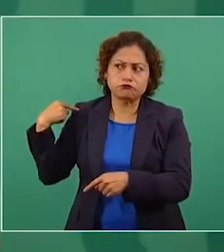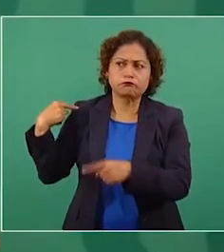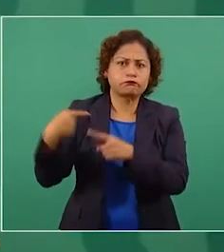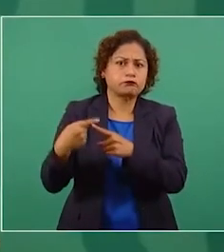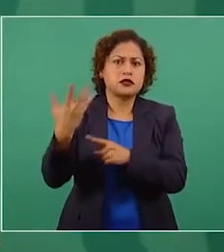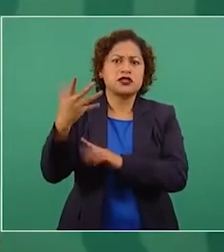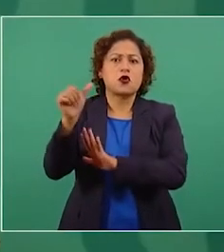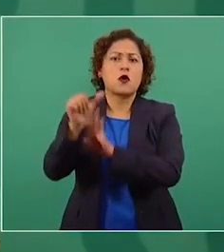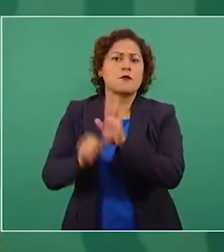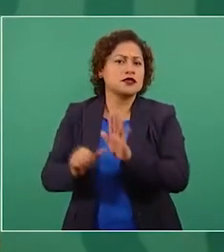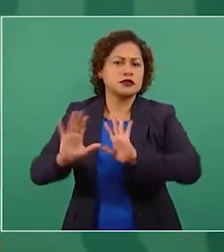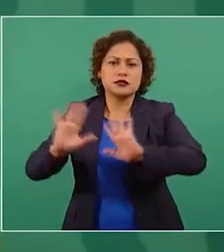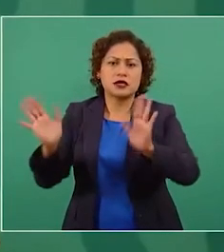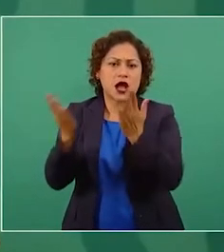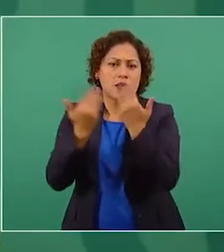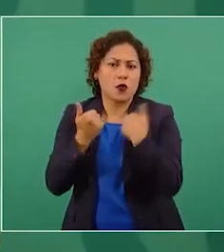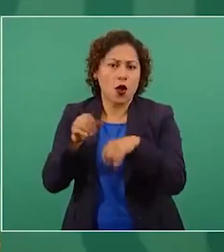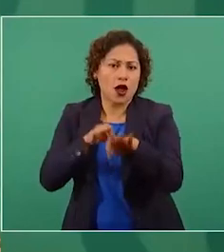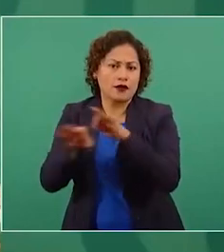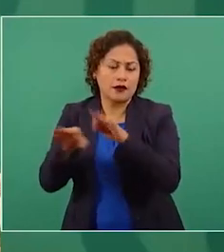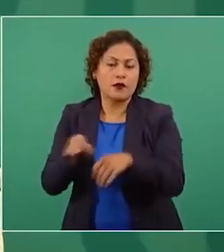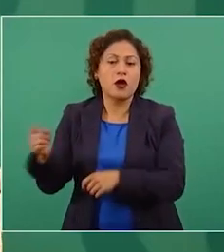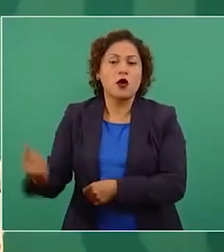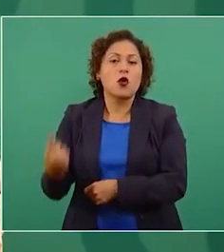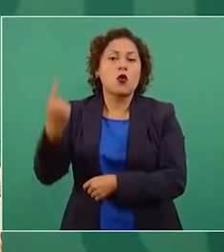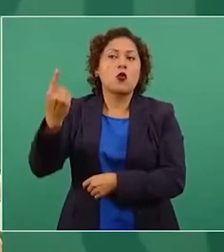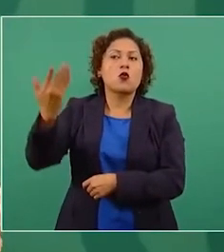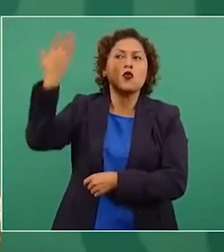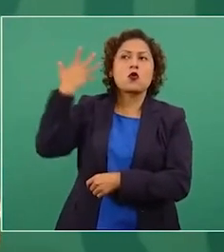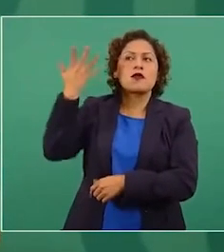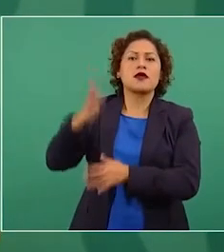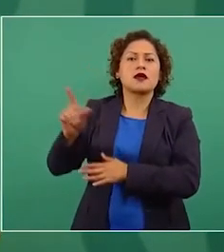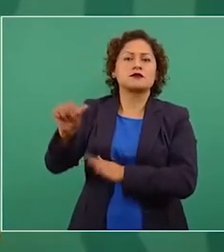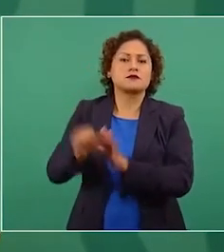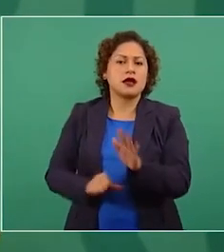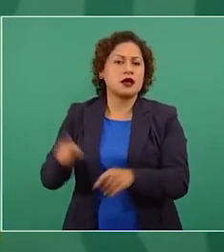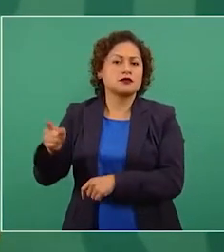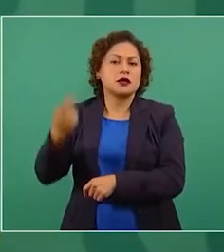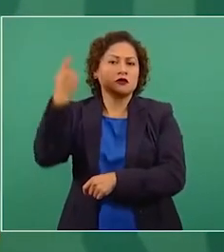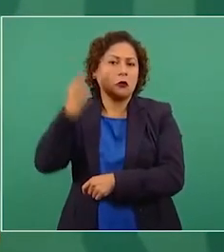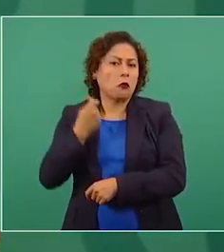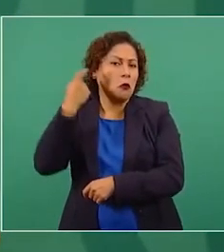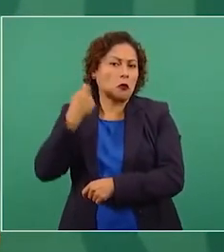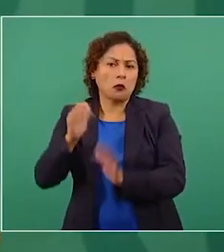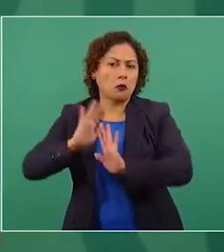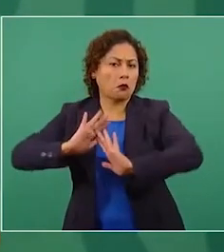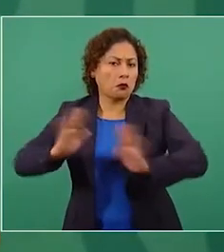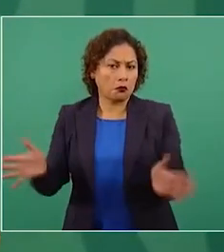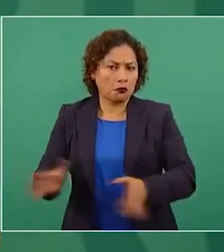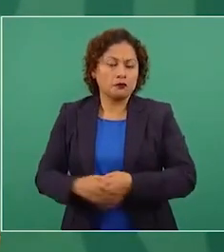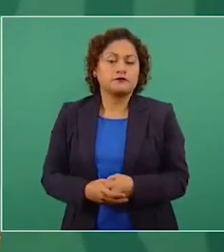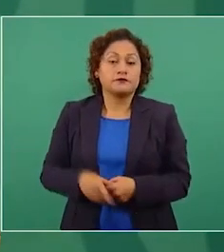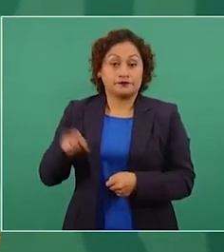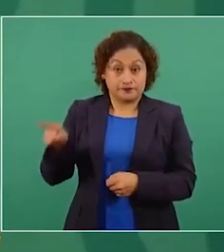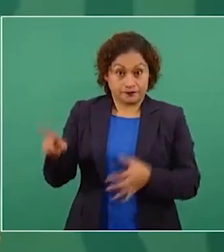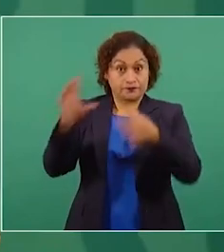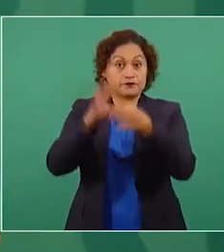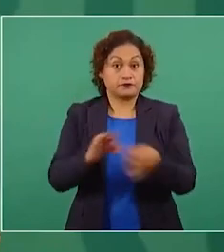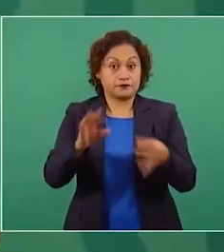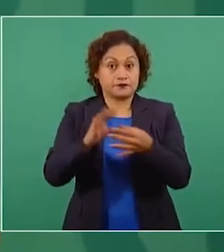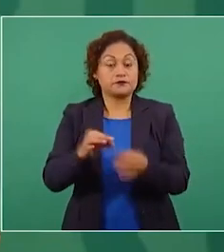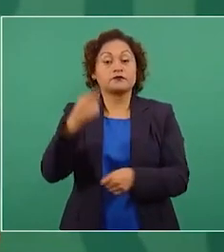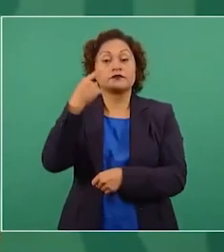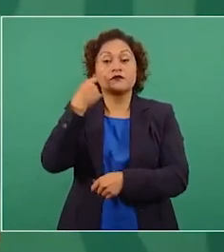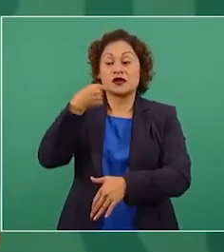cinco meses, uno más se jubiló hace diez meses. Solo precisar un detalle. Resulta que la denuncia no